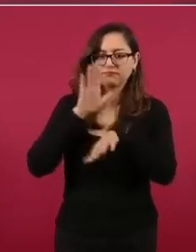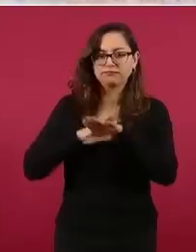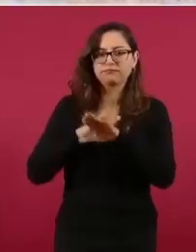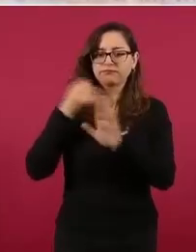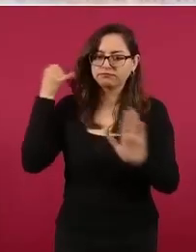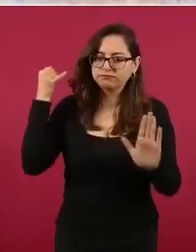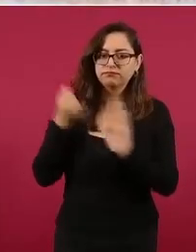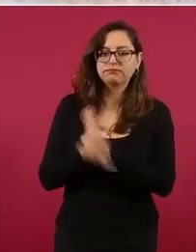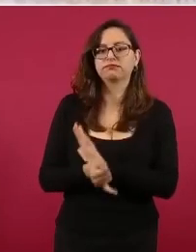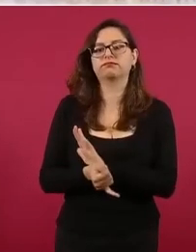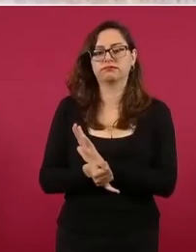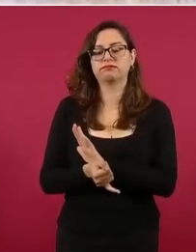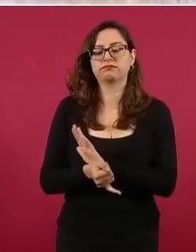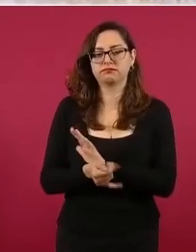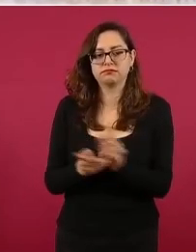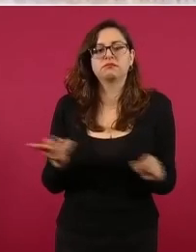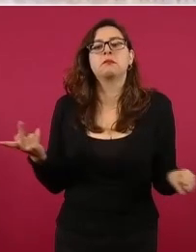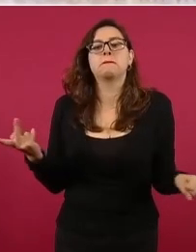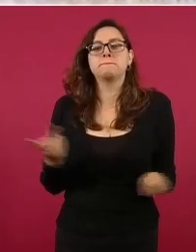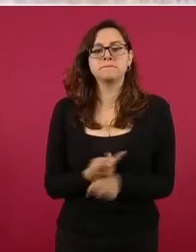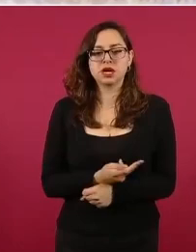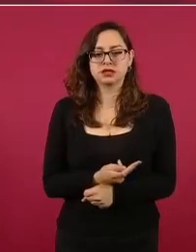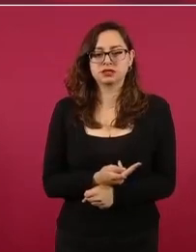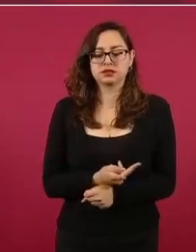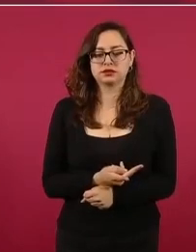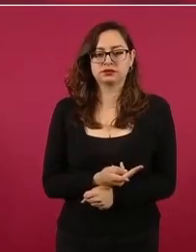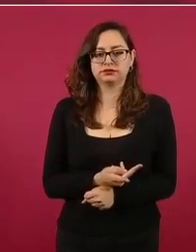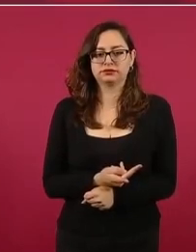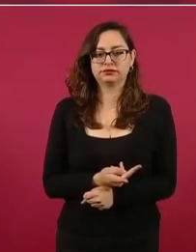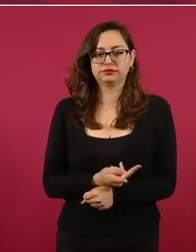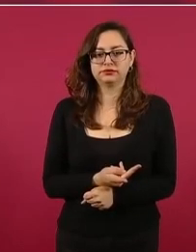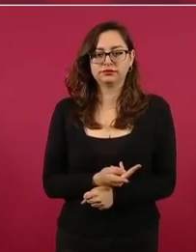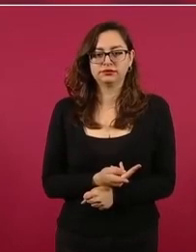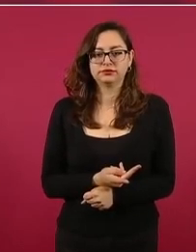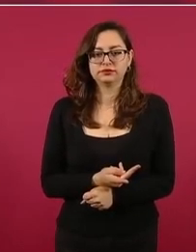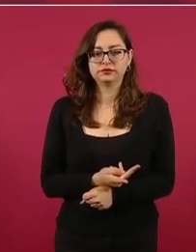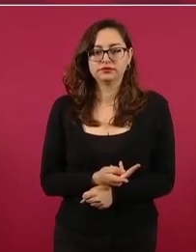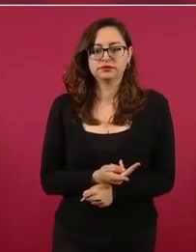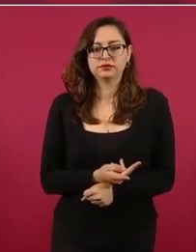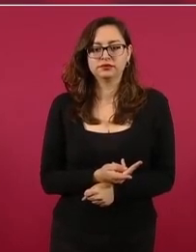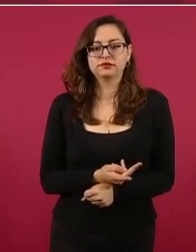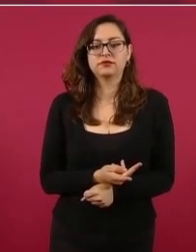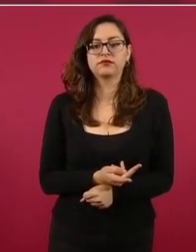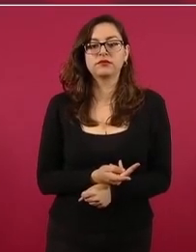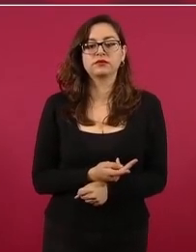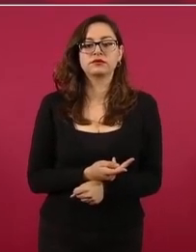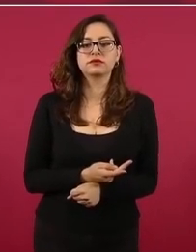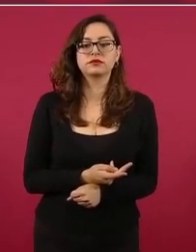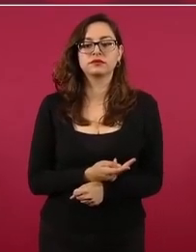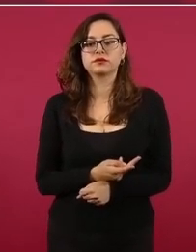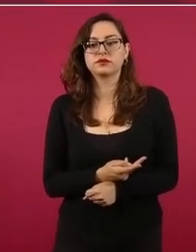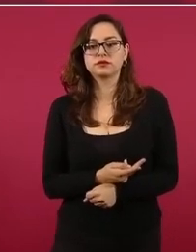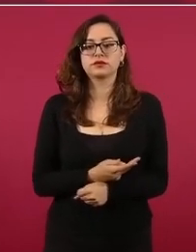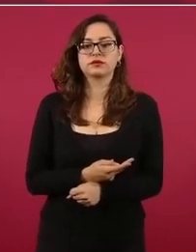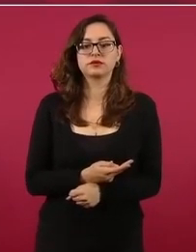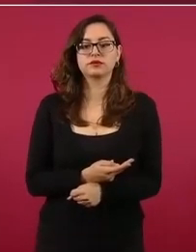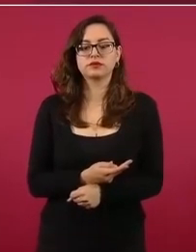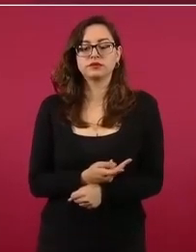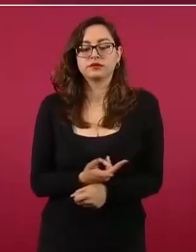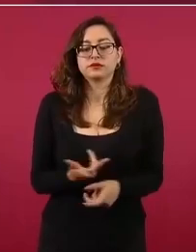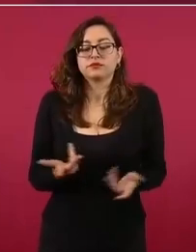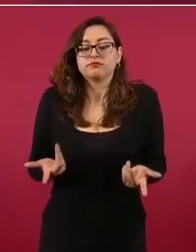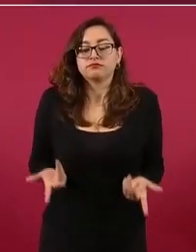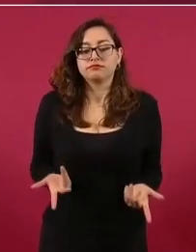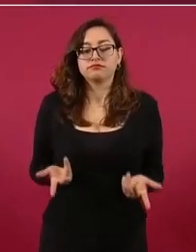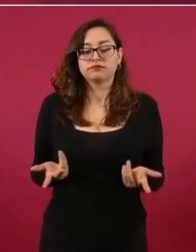sobre este asunto, porque parece que